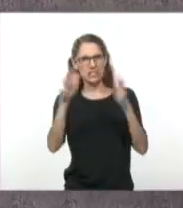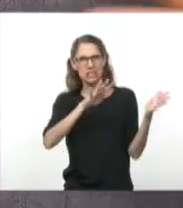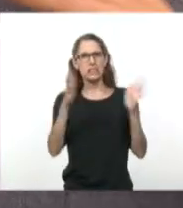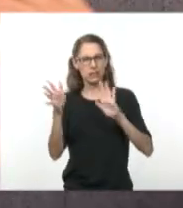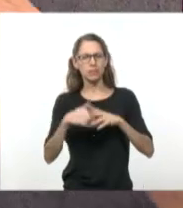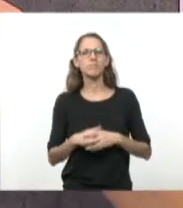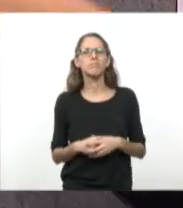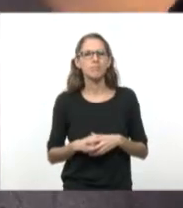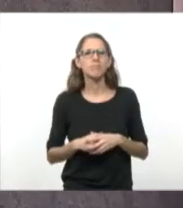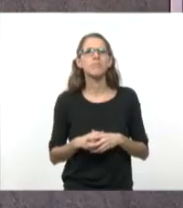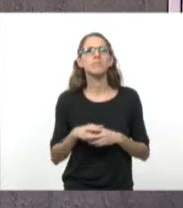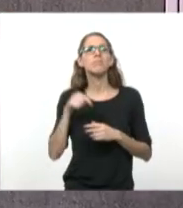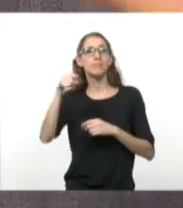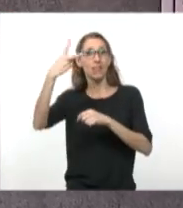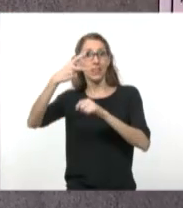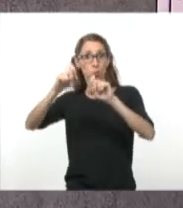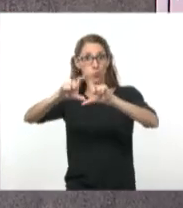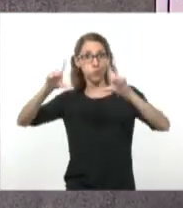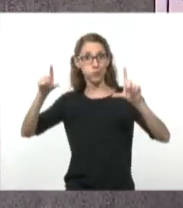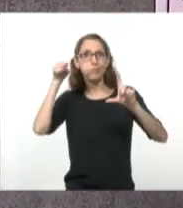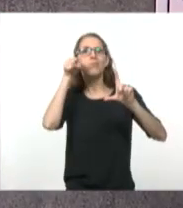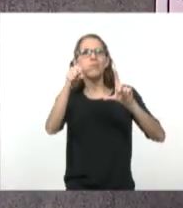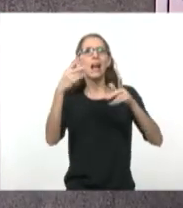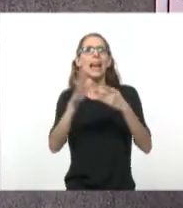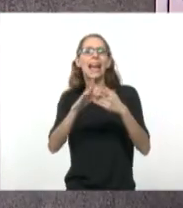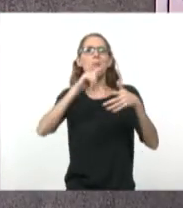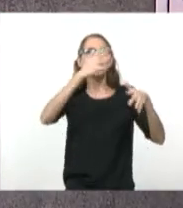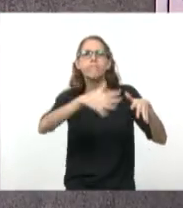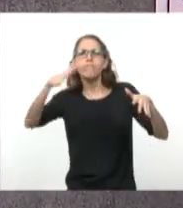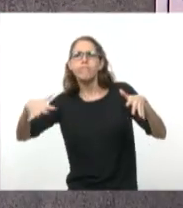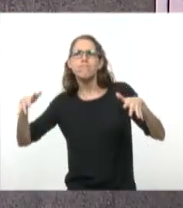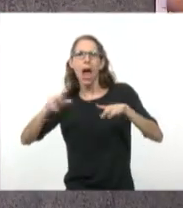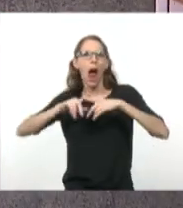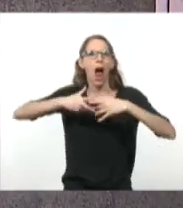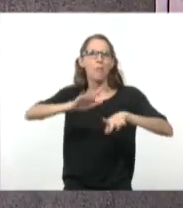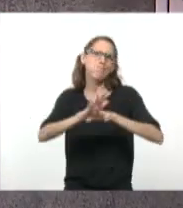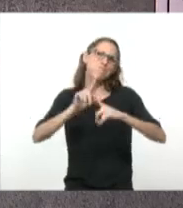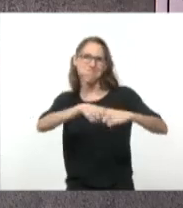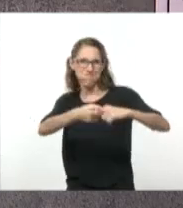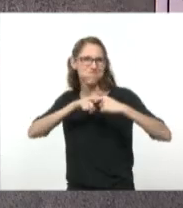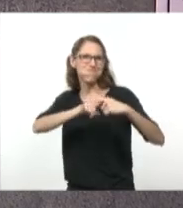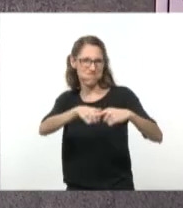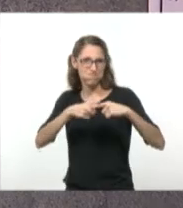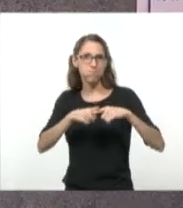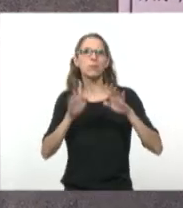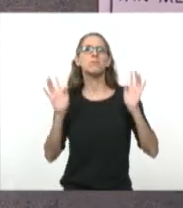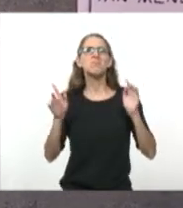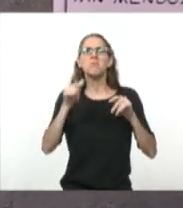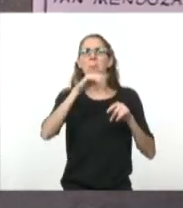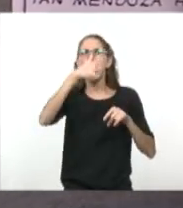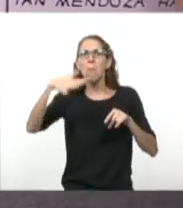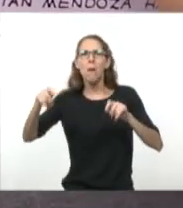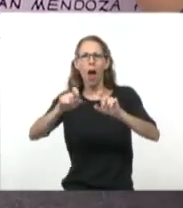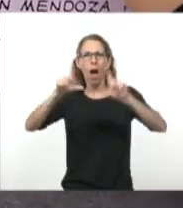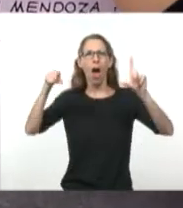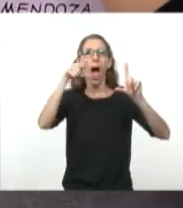Acá tenemos una situación de una lucha en el mar. Sí. Entonces, fíjate que aparece un elemento nuevo,